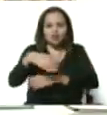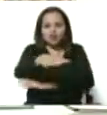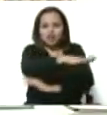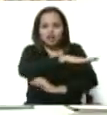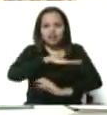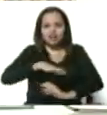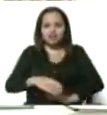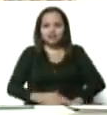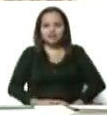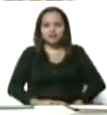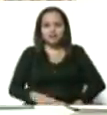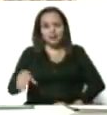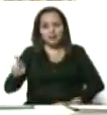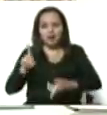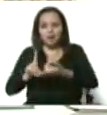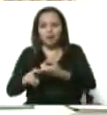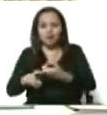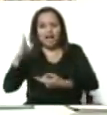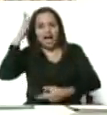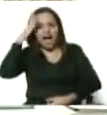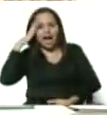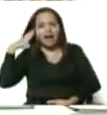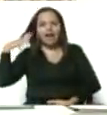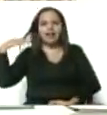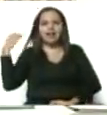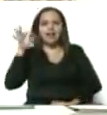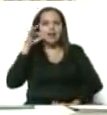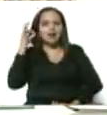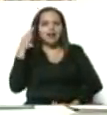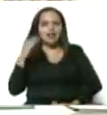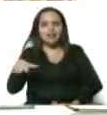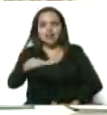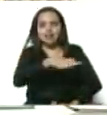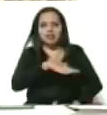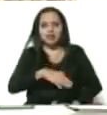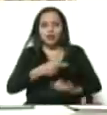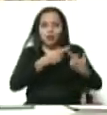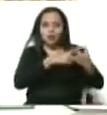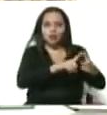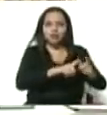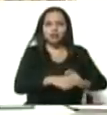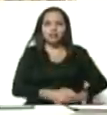Sicilio es la catirrusia llanera. Escalona es el rey del abrazo llanero. Le gusta un abrazo.